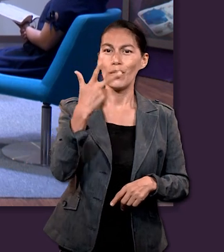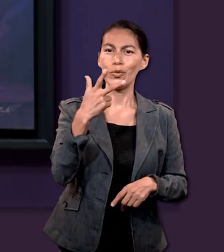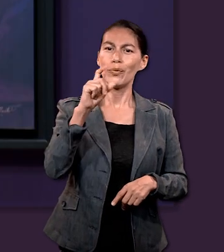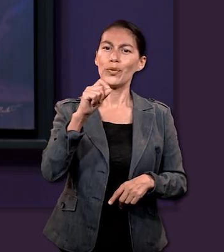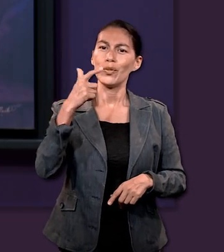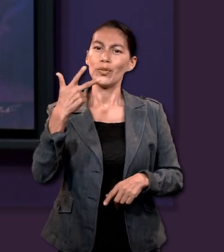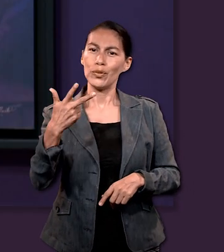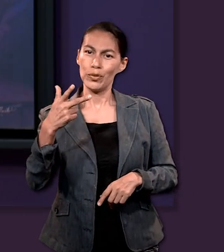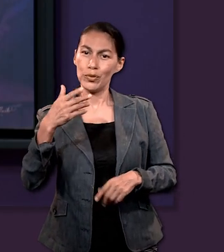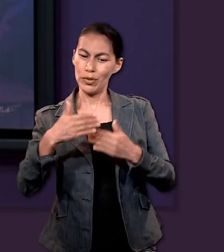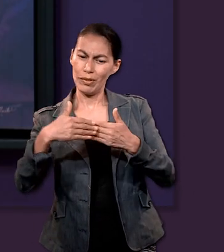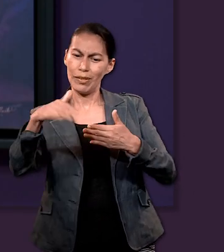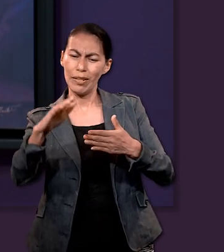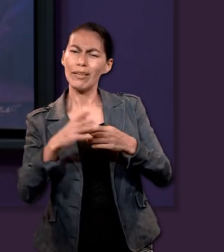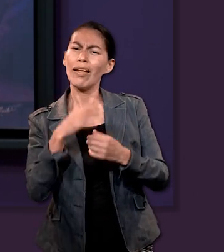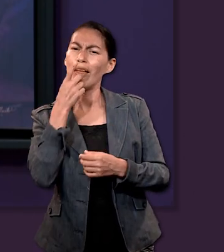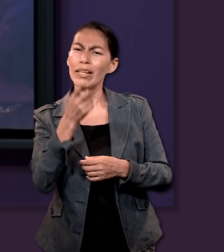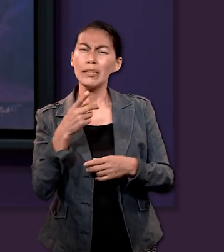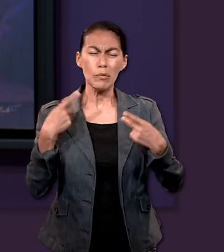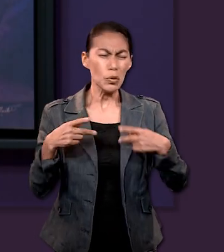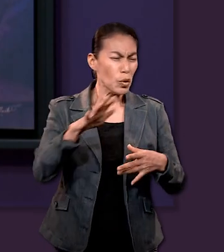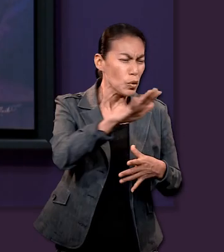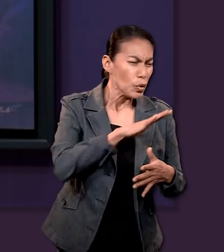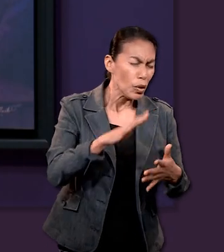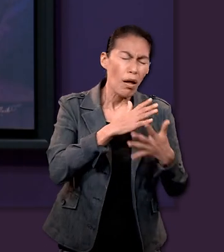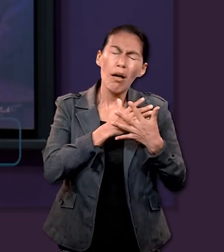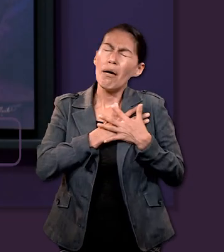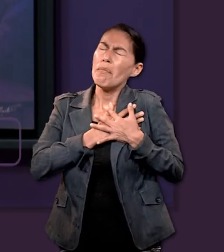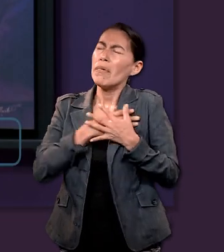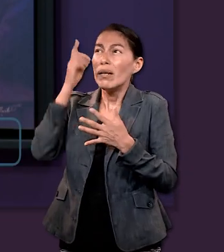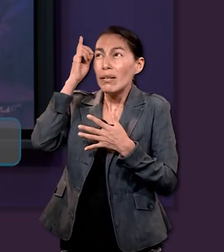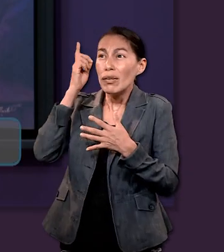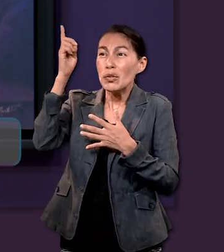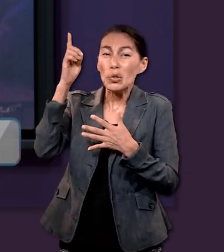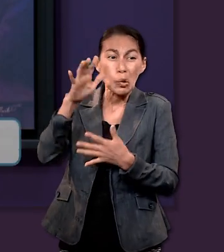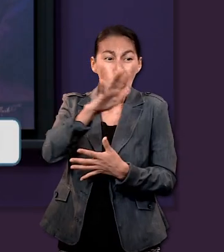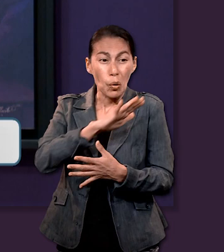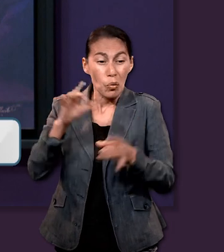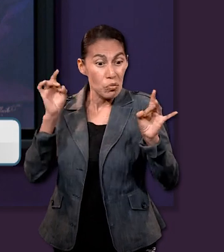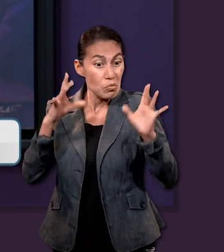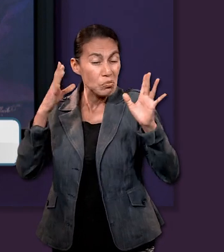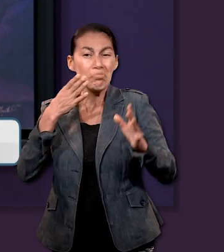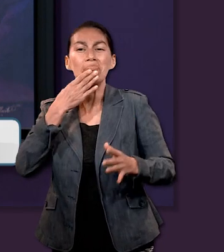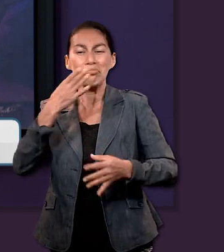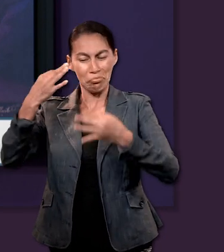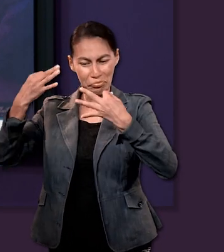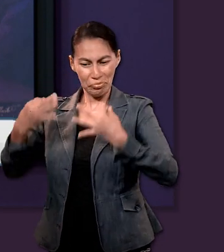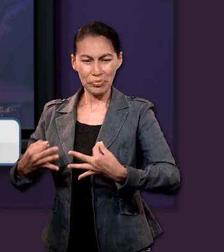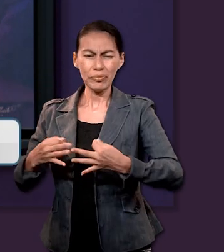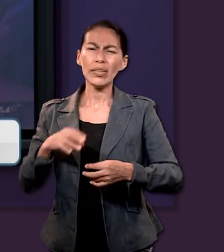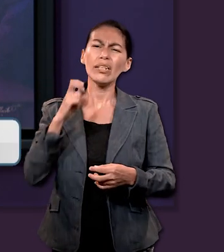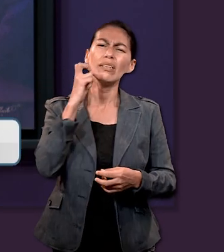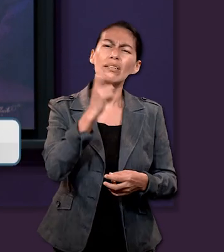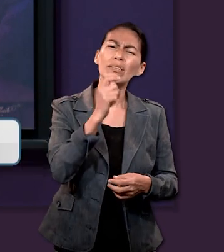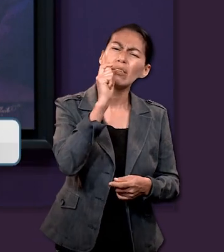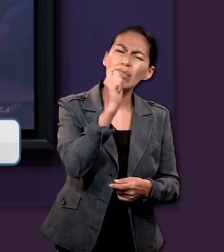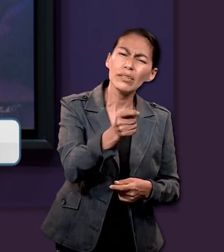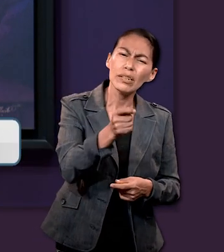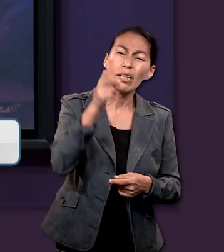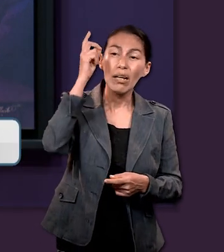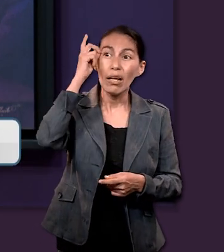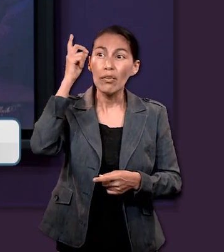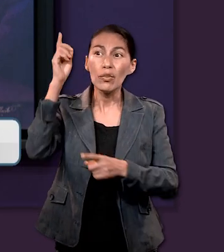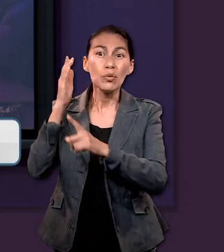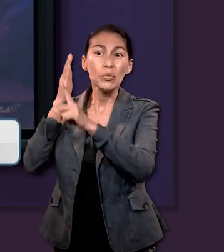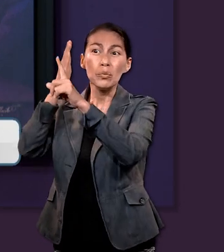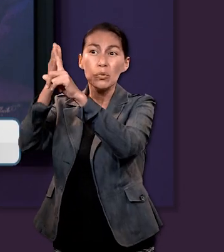28 en adelante dice, Y sabemos que a los que aman a Dios todas las cosas les ayudan a bien. Esto es, a los que conformen